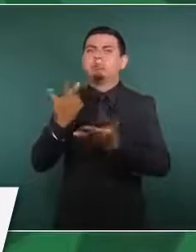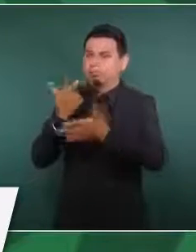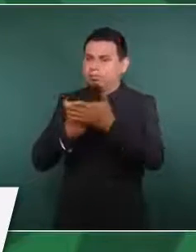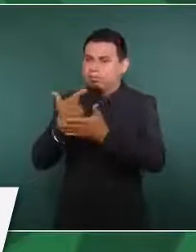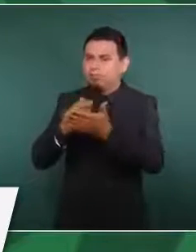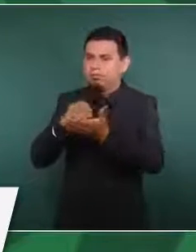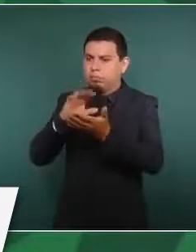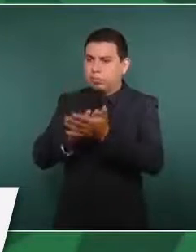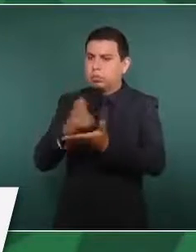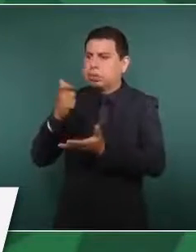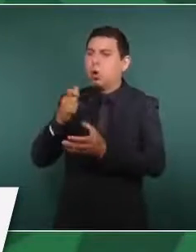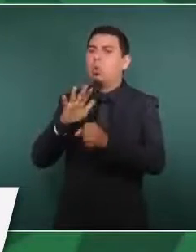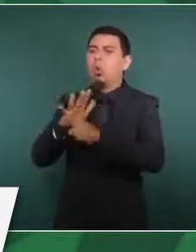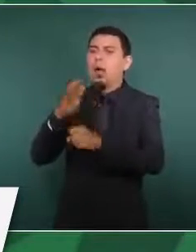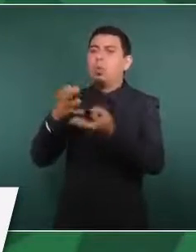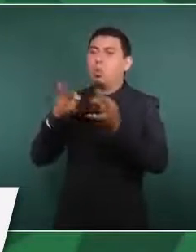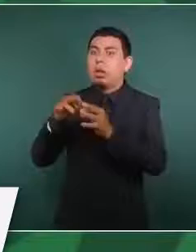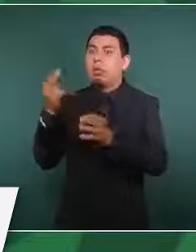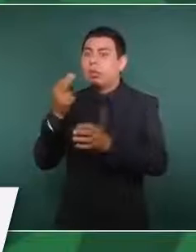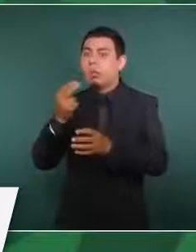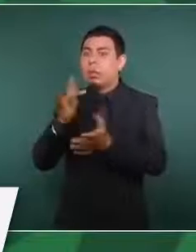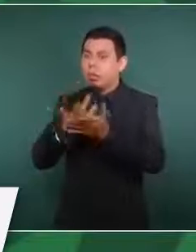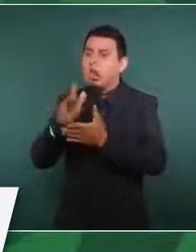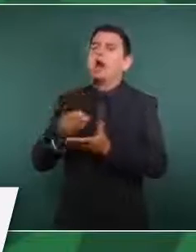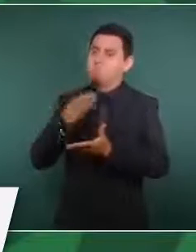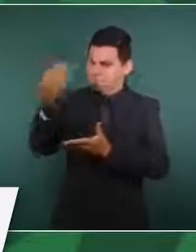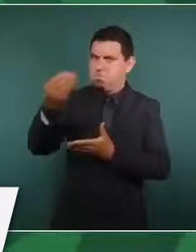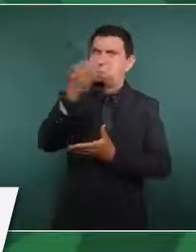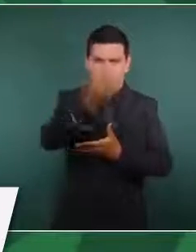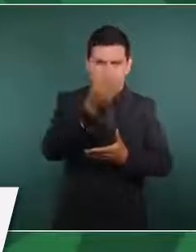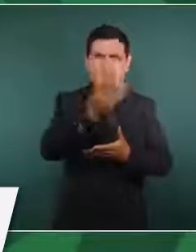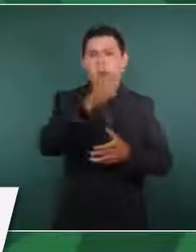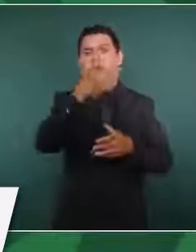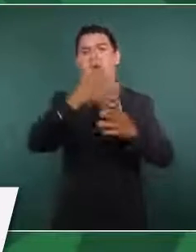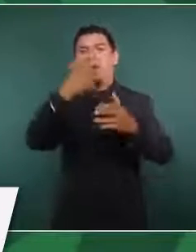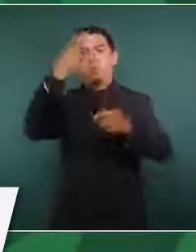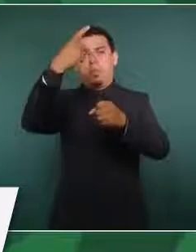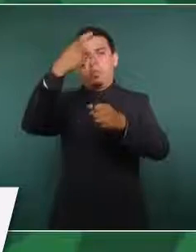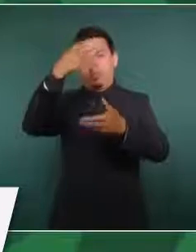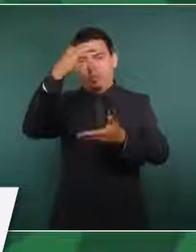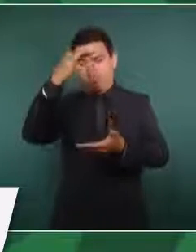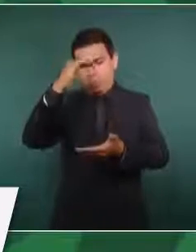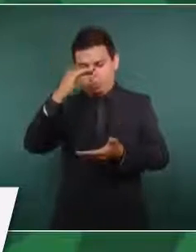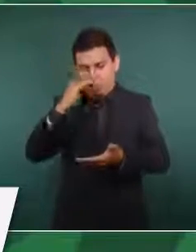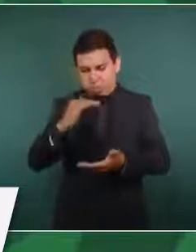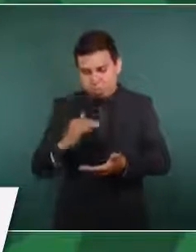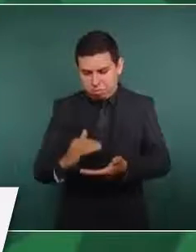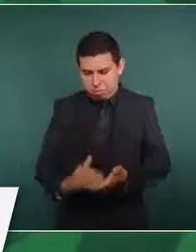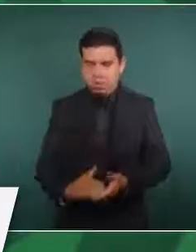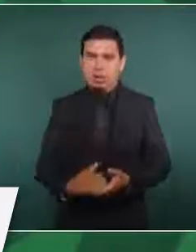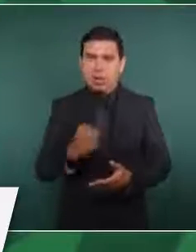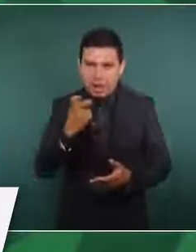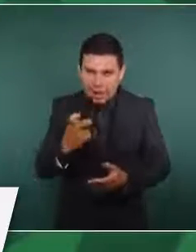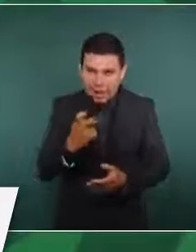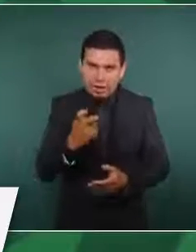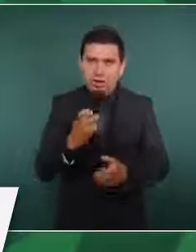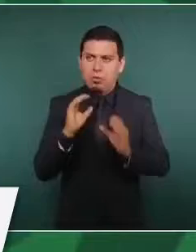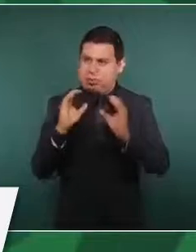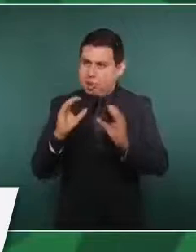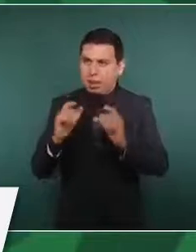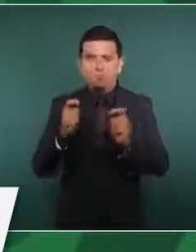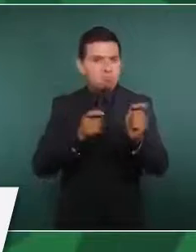y cómo protegemos, cómo blindamos financieramente